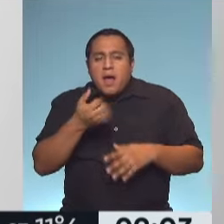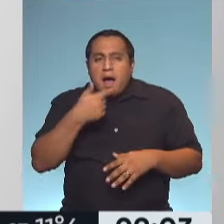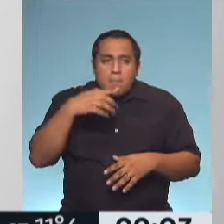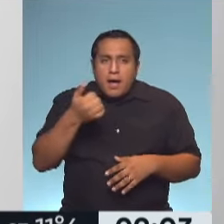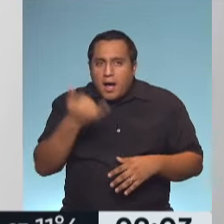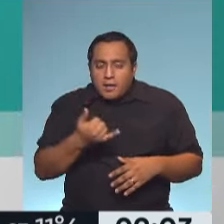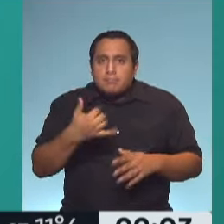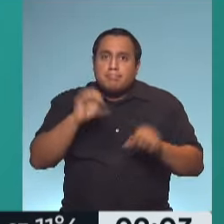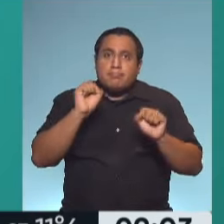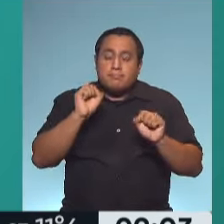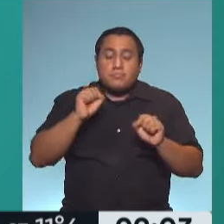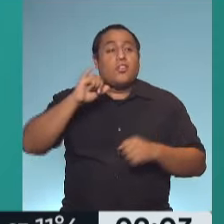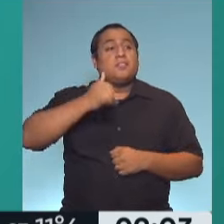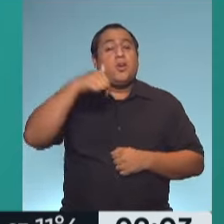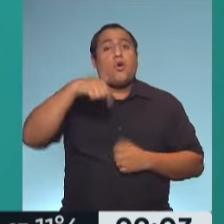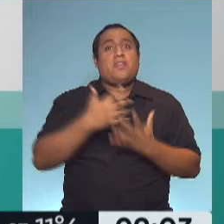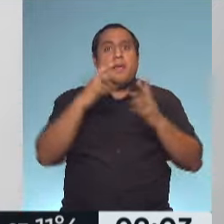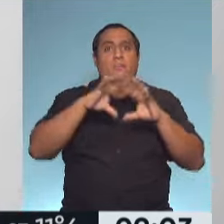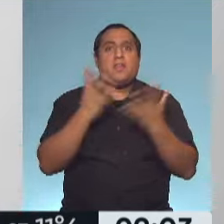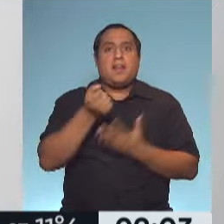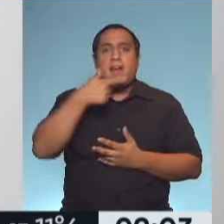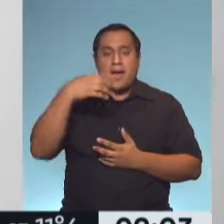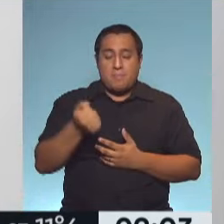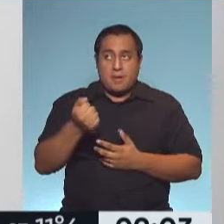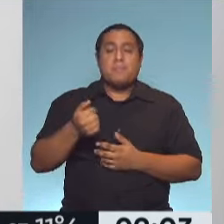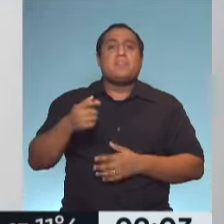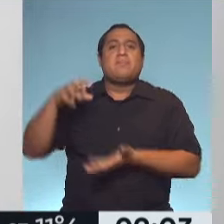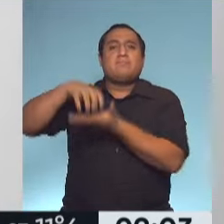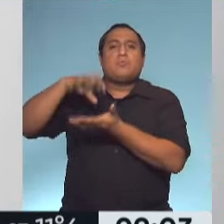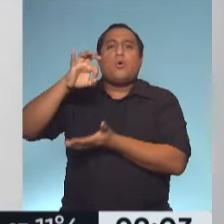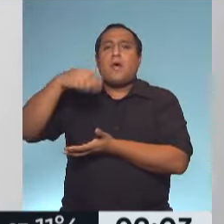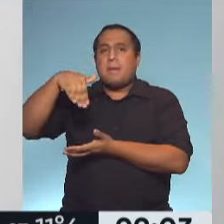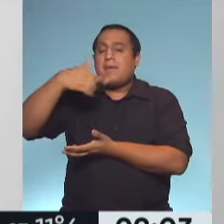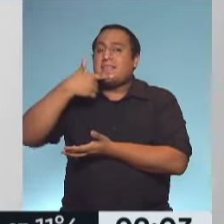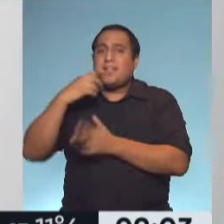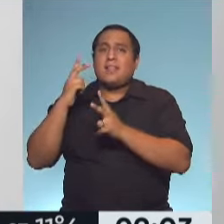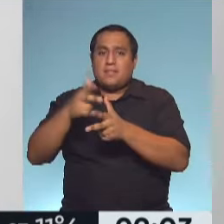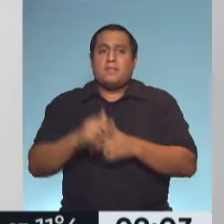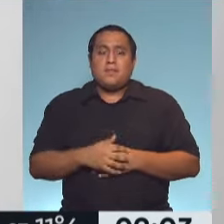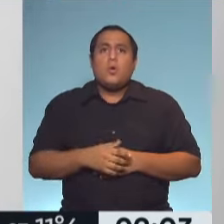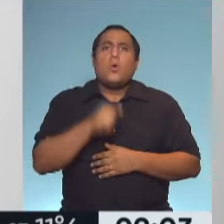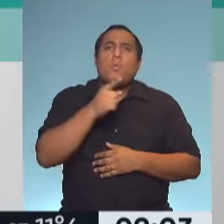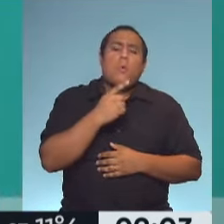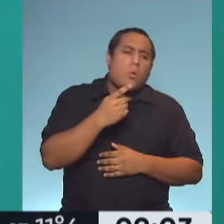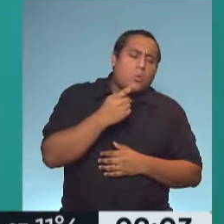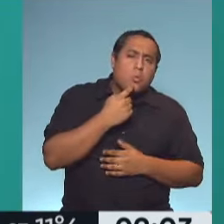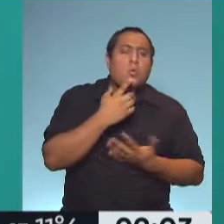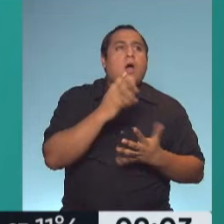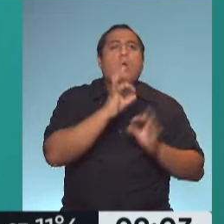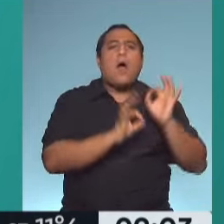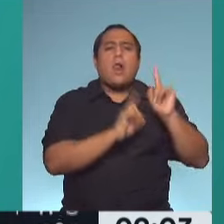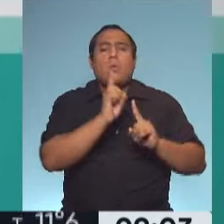y la consigna a nivel mundial por la Organización Mundial de Salud es Sácate todos los mitos que tengas sobre el asma. Esa es